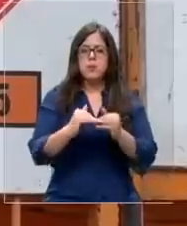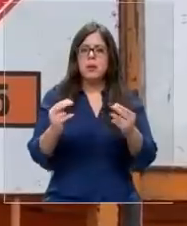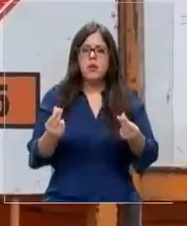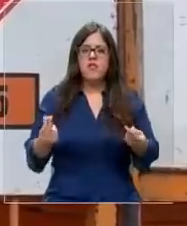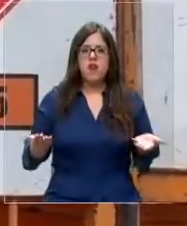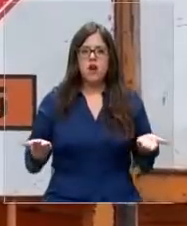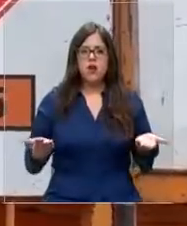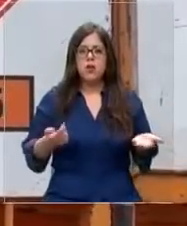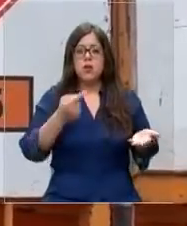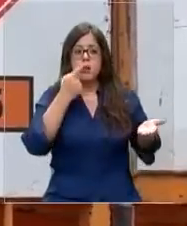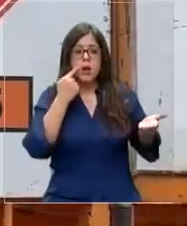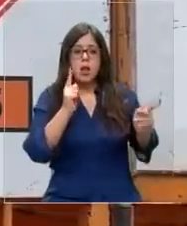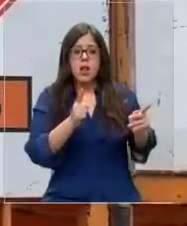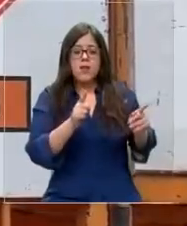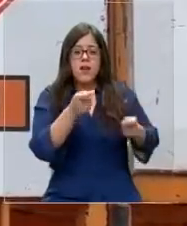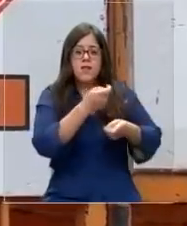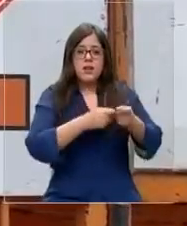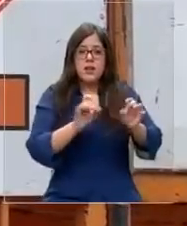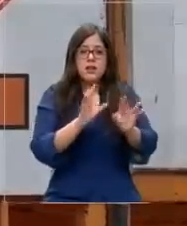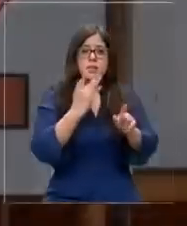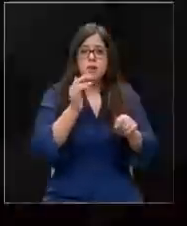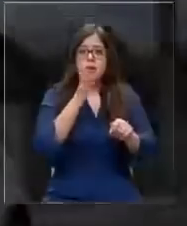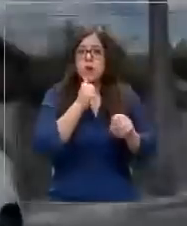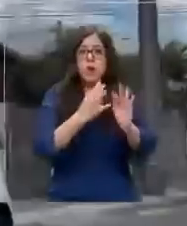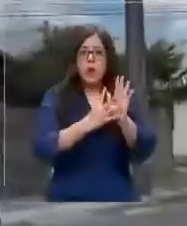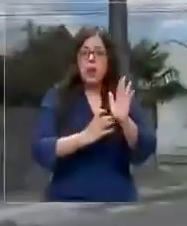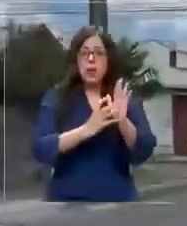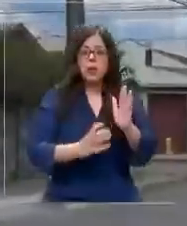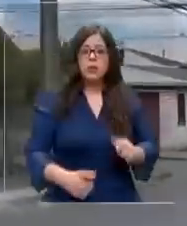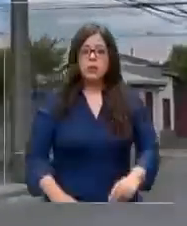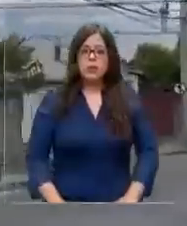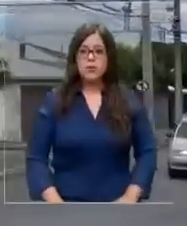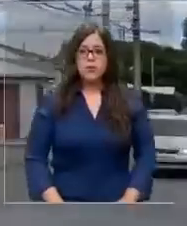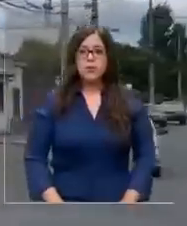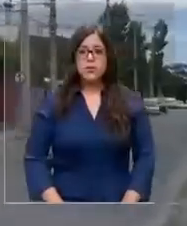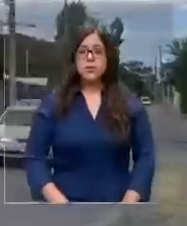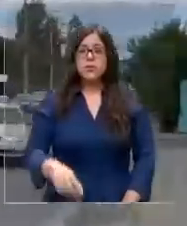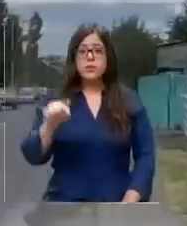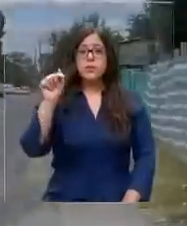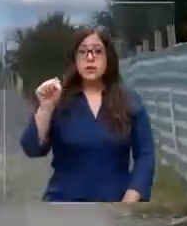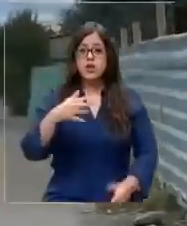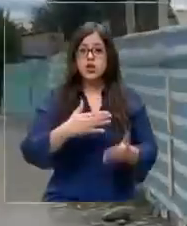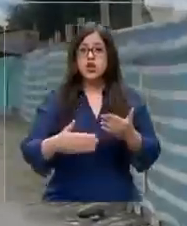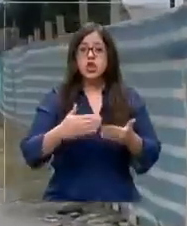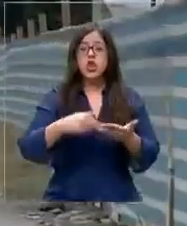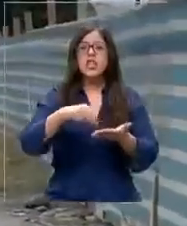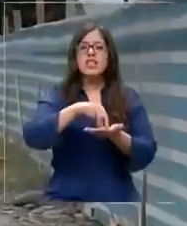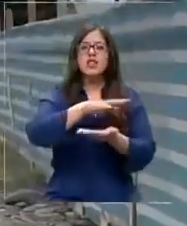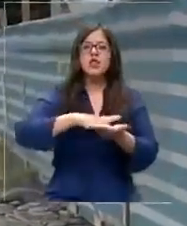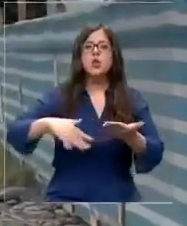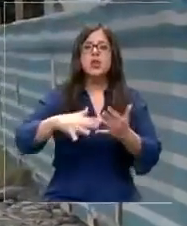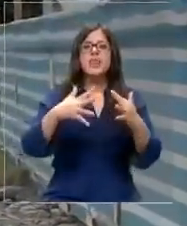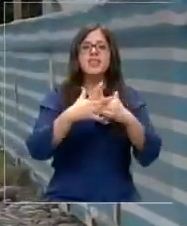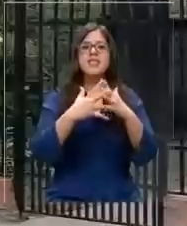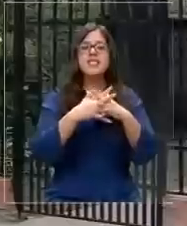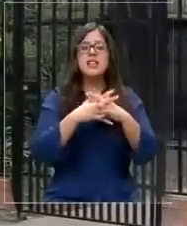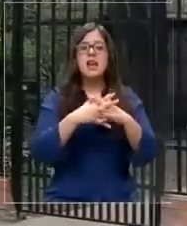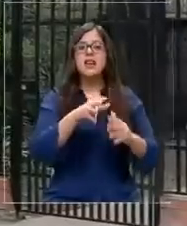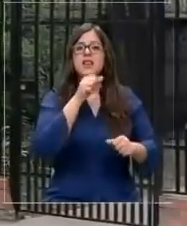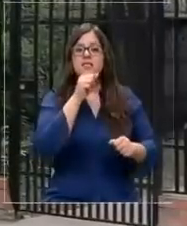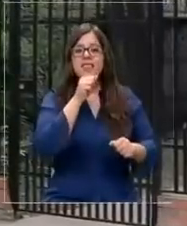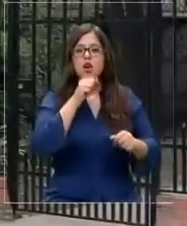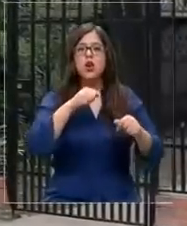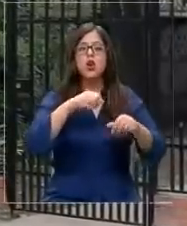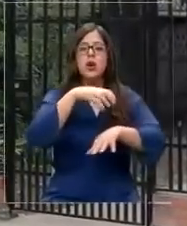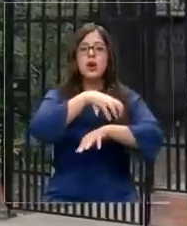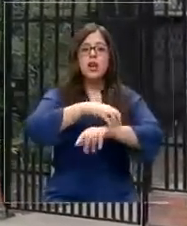él lo tiene que vender así porque no tiene ninguna rebaja. Es lo que ocurre en la ciudad de Chillán Viejo, en la región de Ñuble, donde